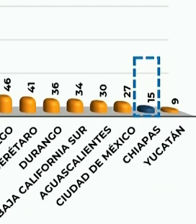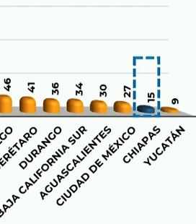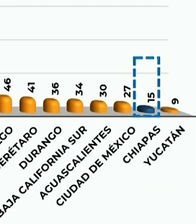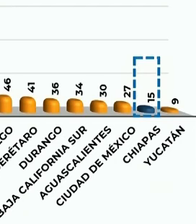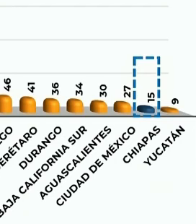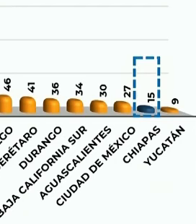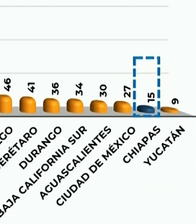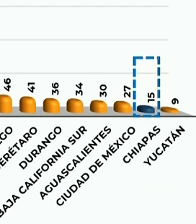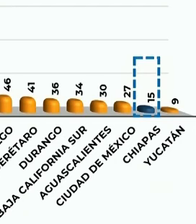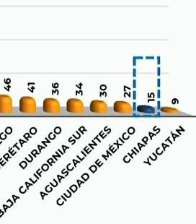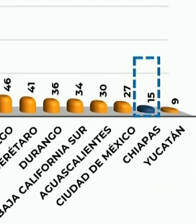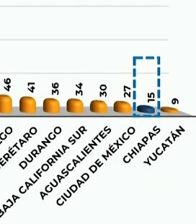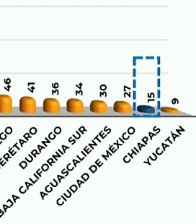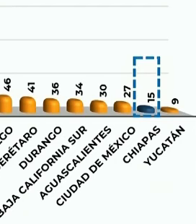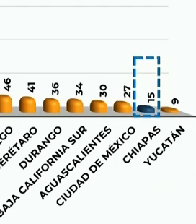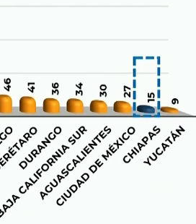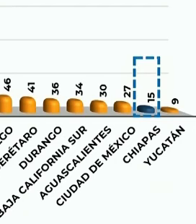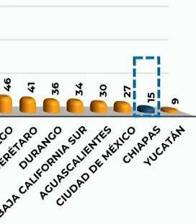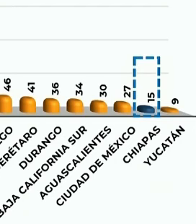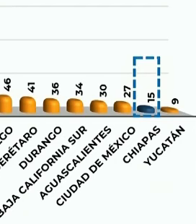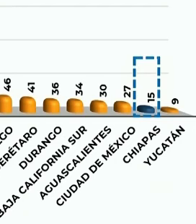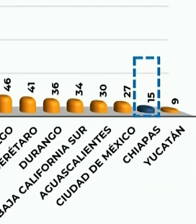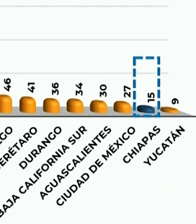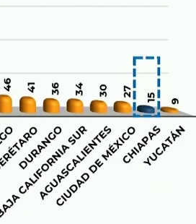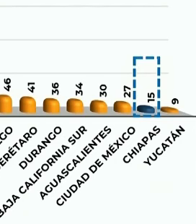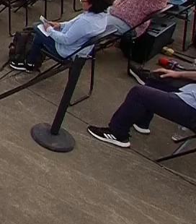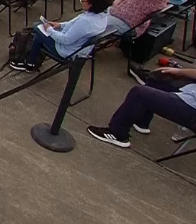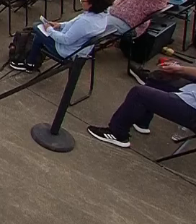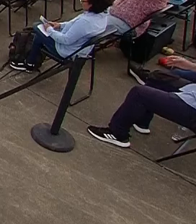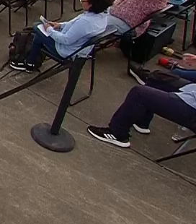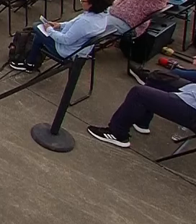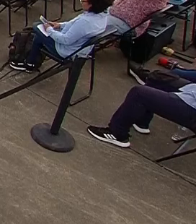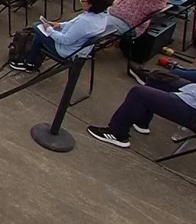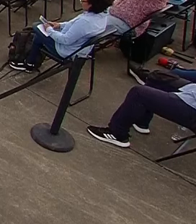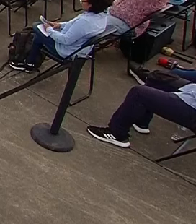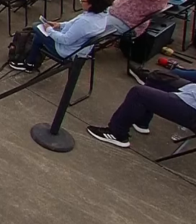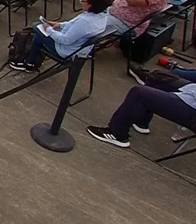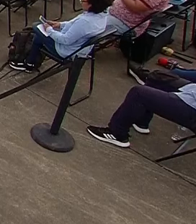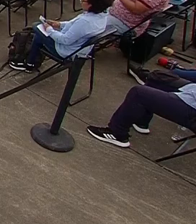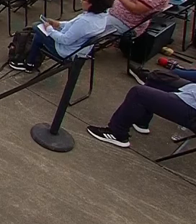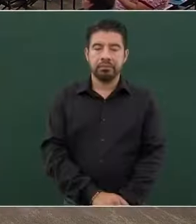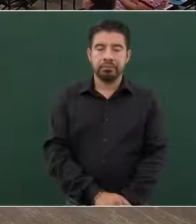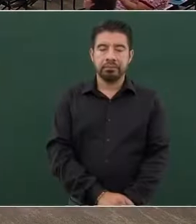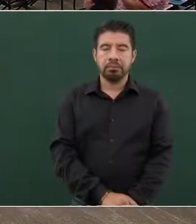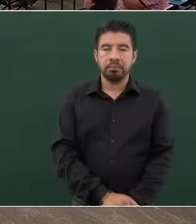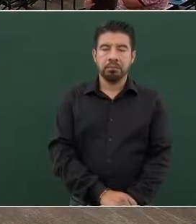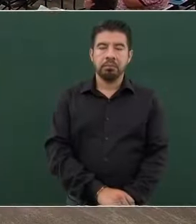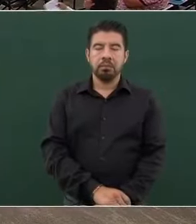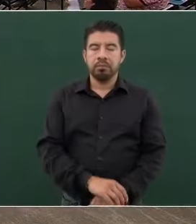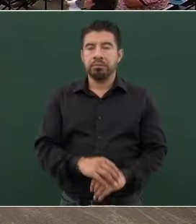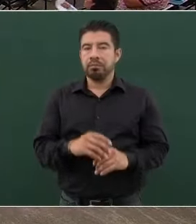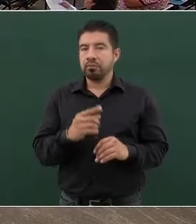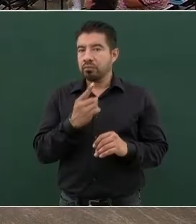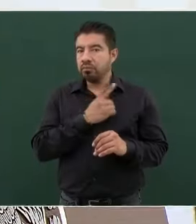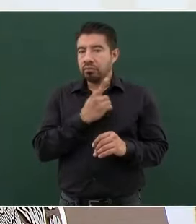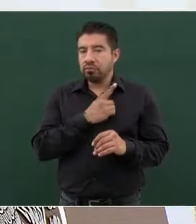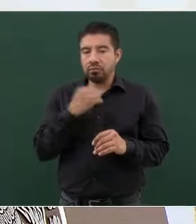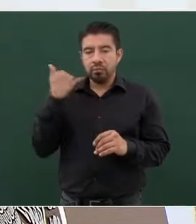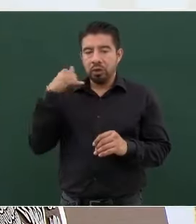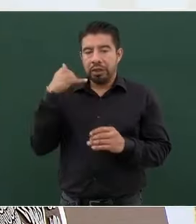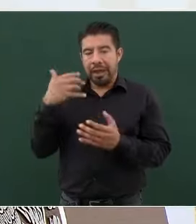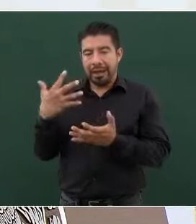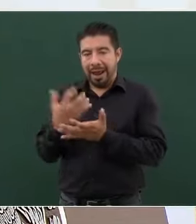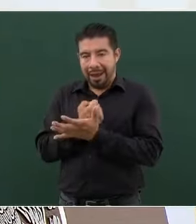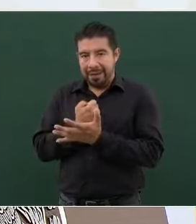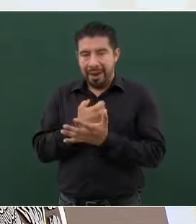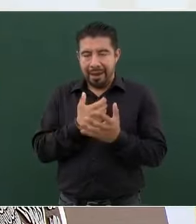a Chiapas en menos dos homicidios por cada 100 mil